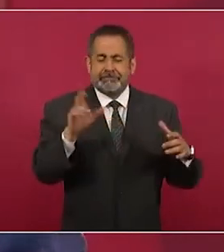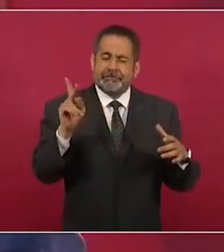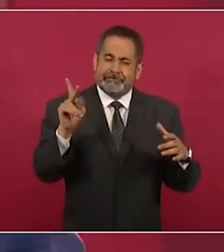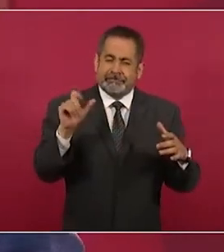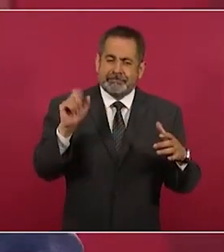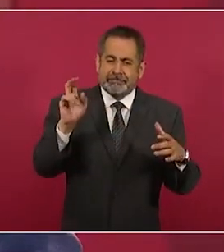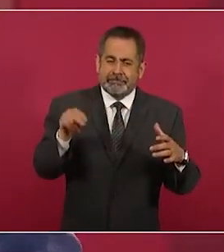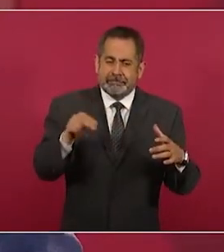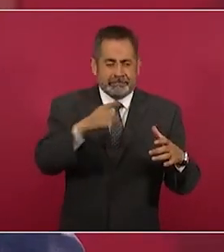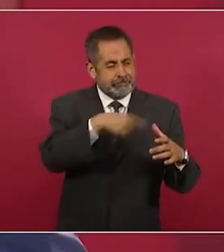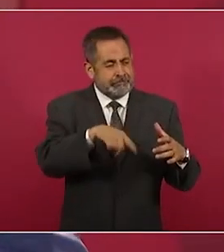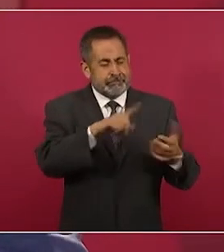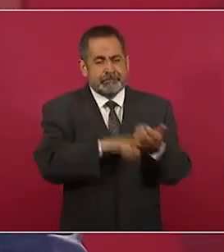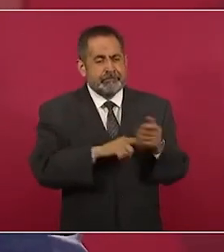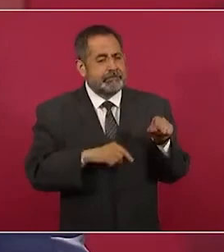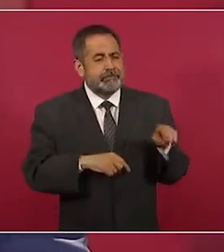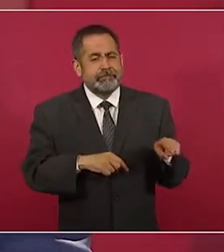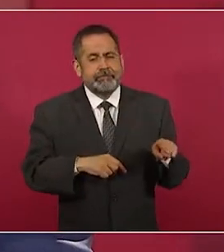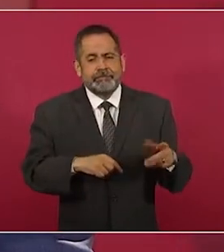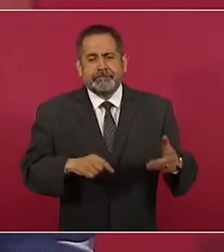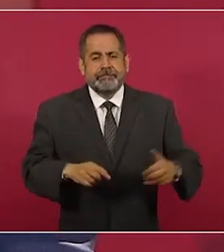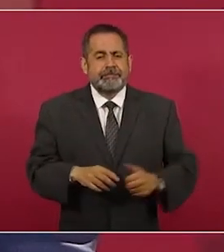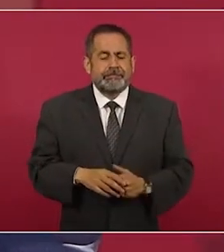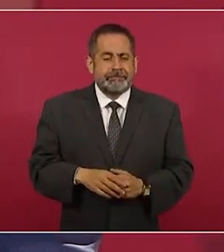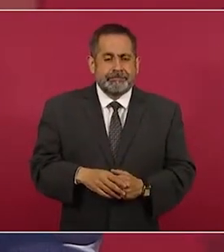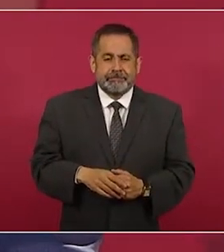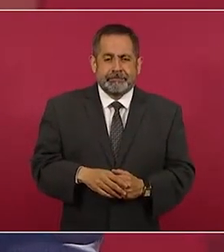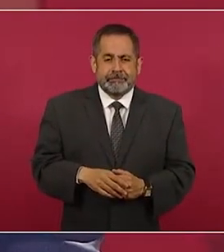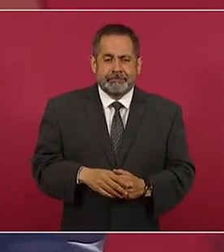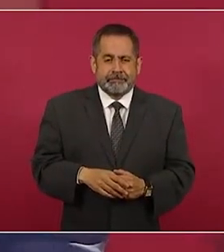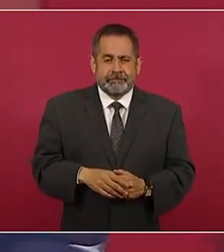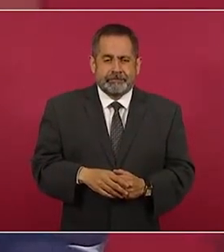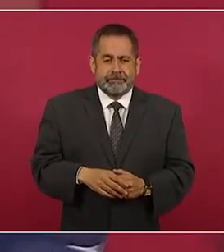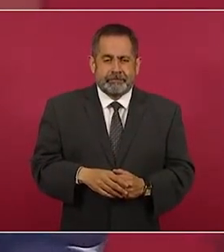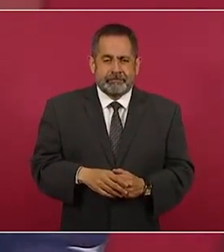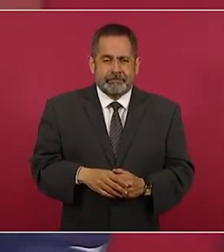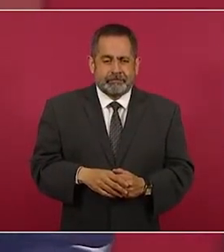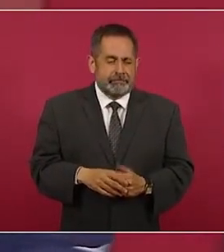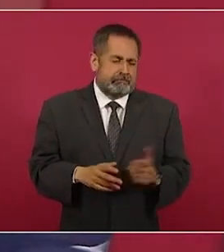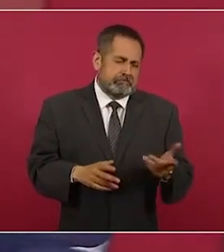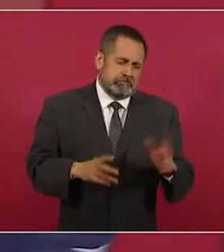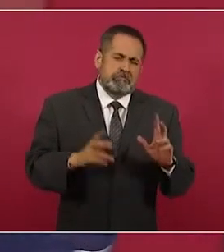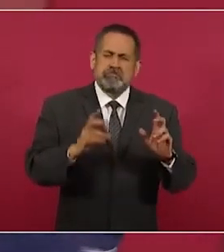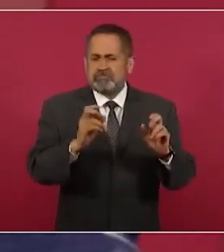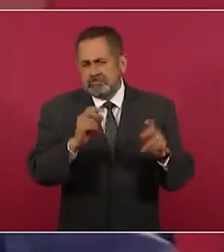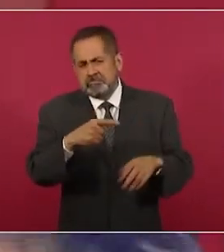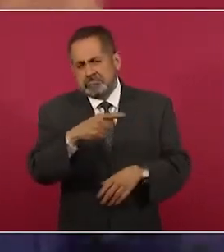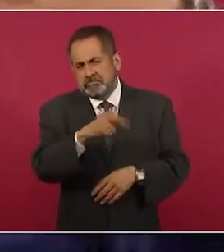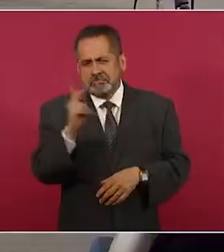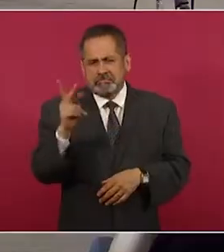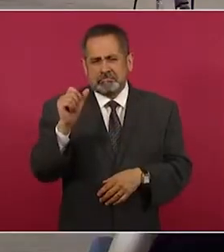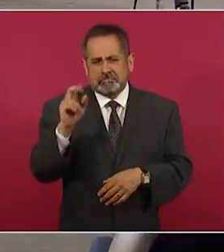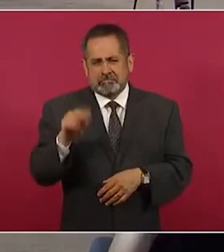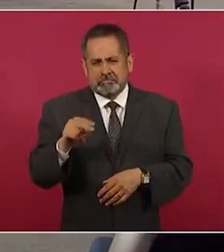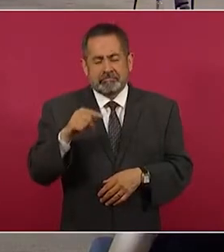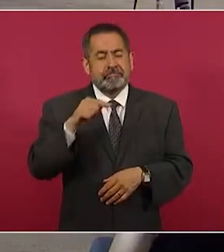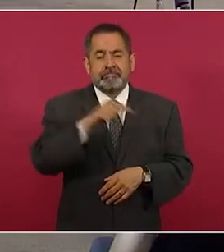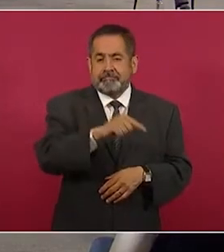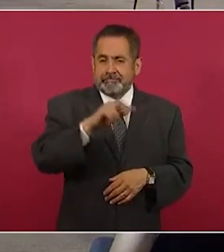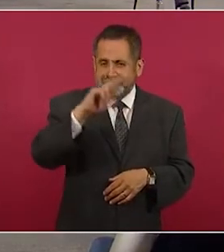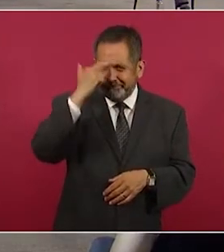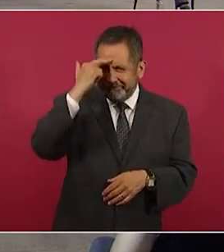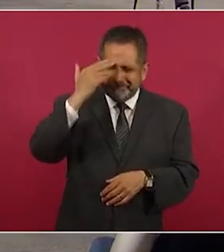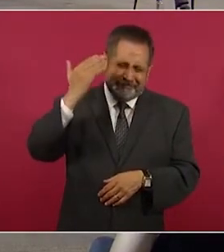pues tiene alguna justificación, porque ese partido surgió